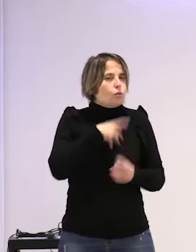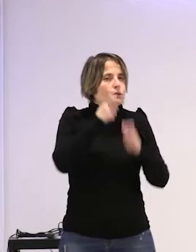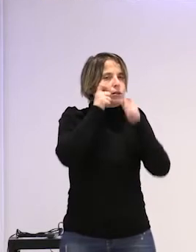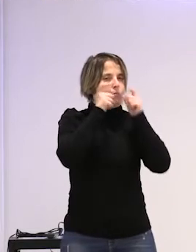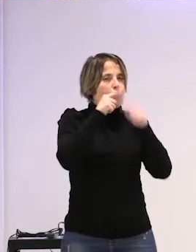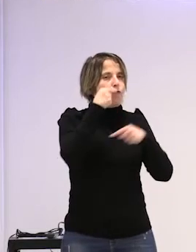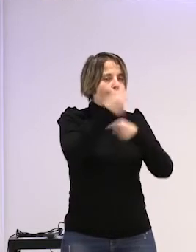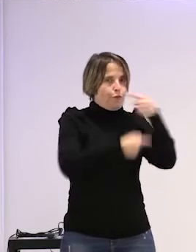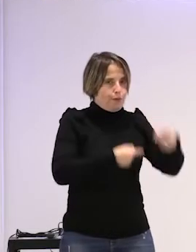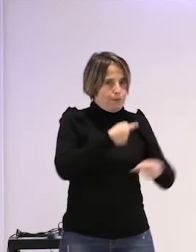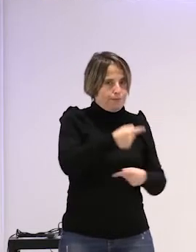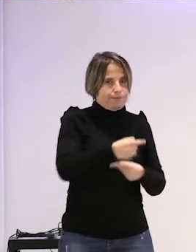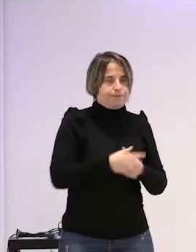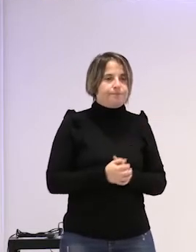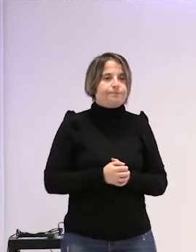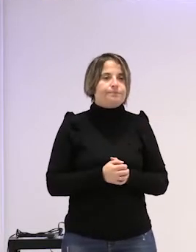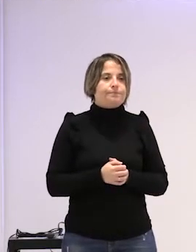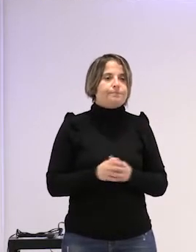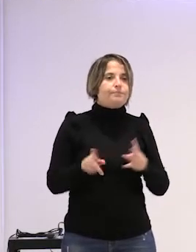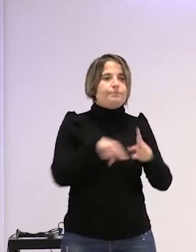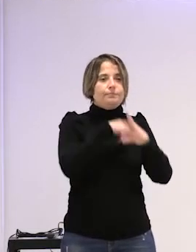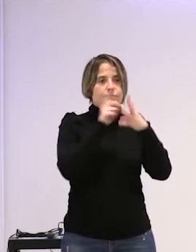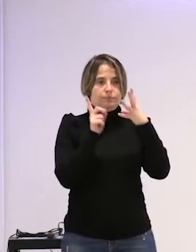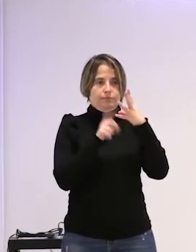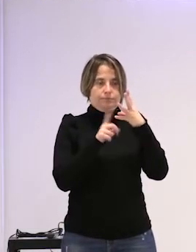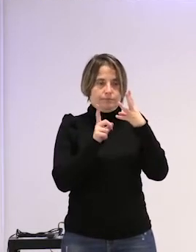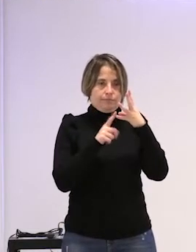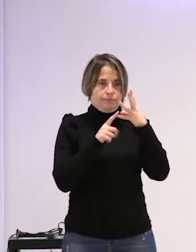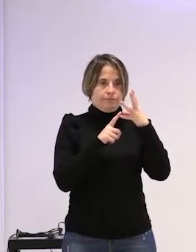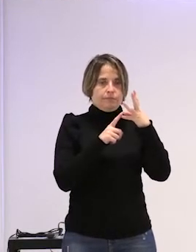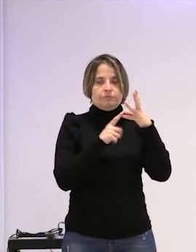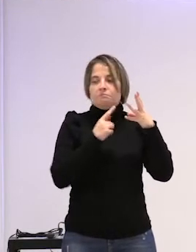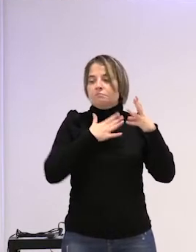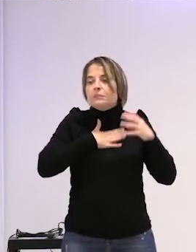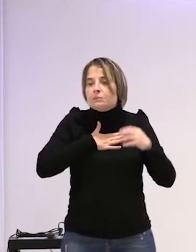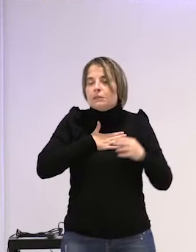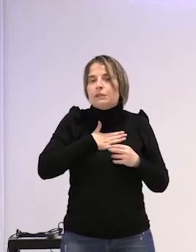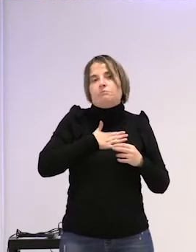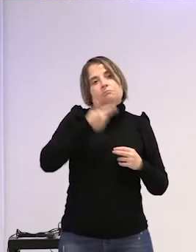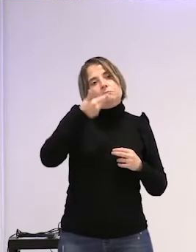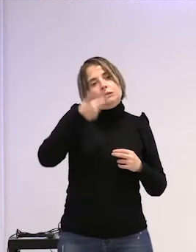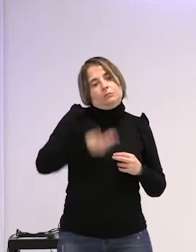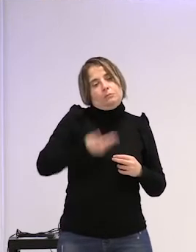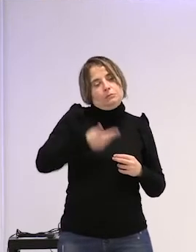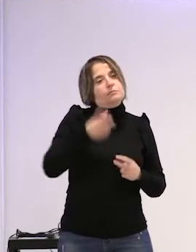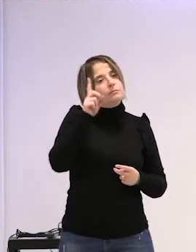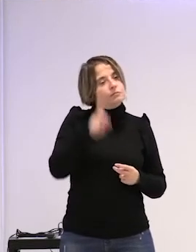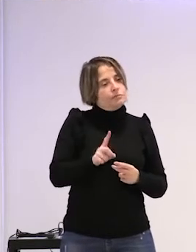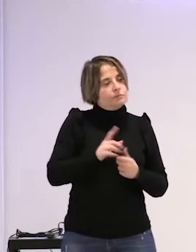familia una cuarta idea que me parece también importante